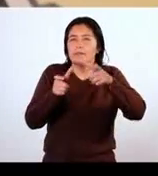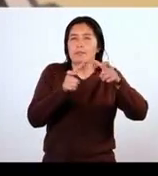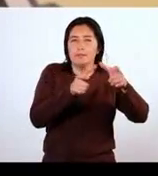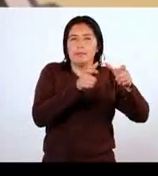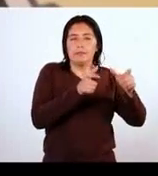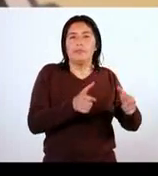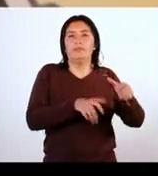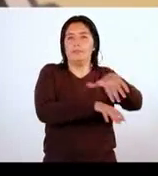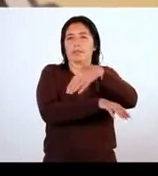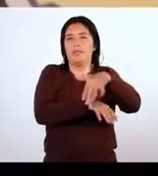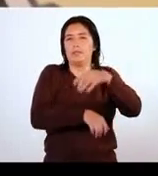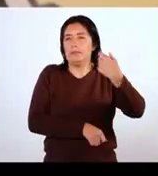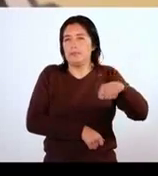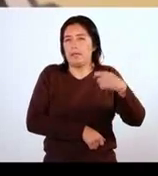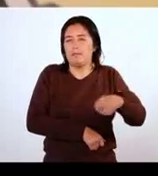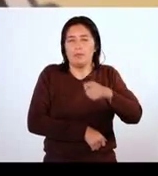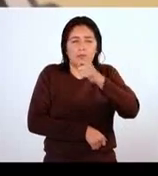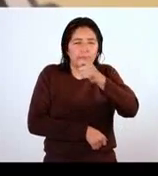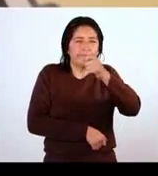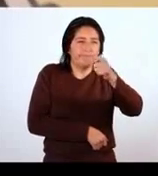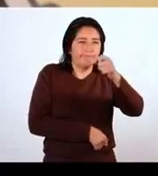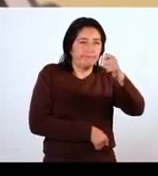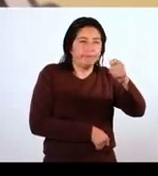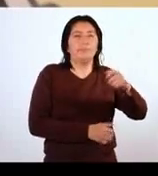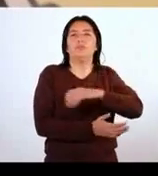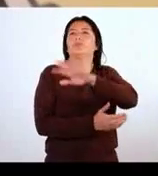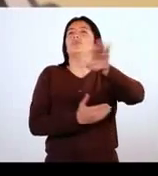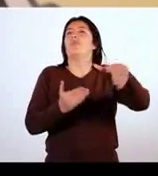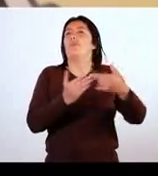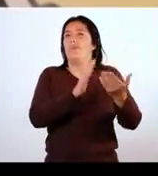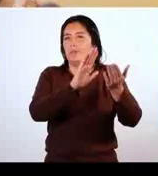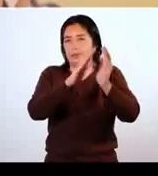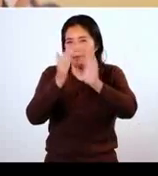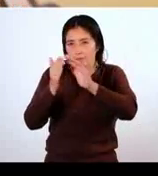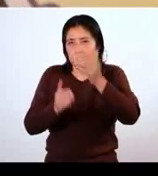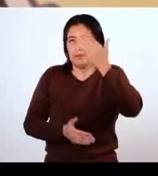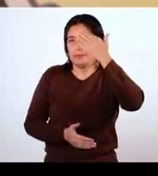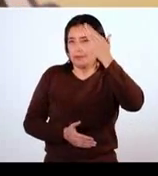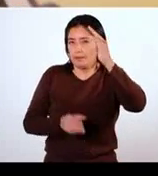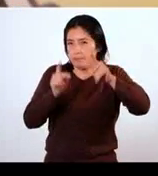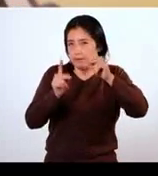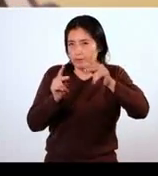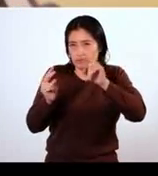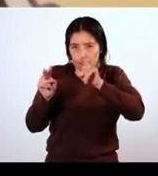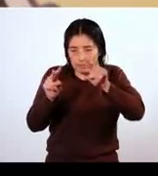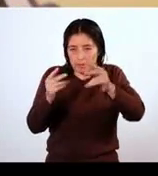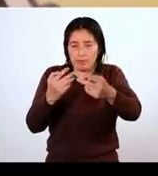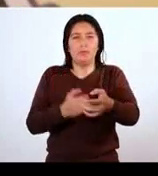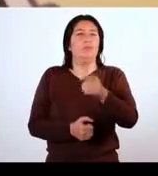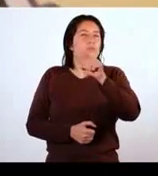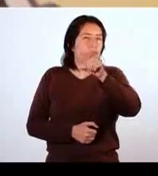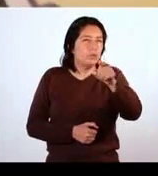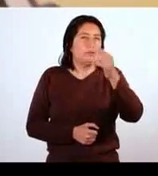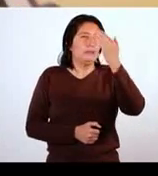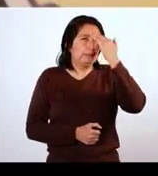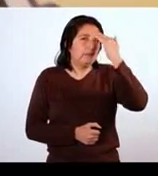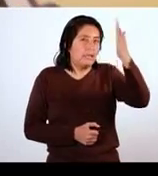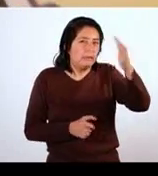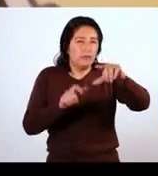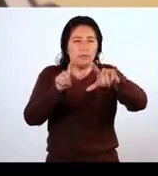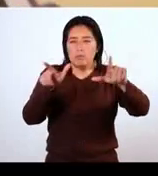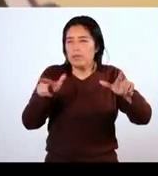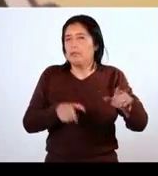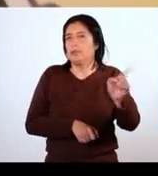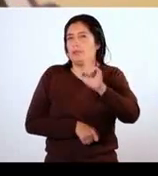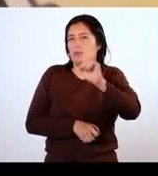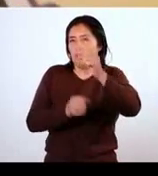Testigos de la Calle, siempre con la lupa, inspeccionando por toda la ciudad. Ya saben, amigos televidentes, si ustedes conocen de